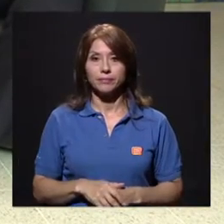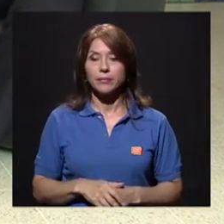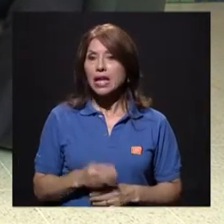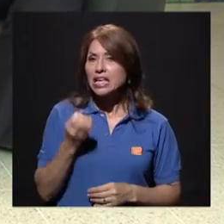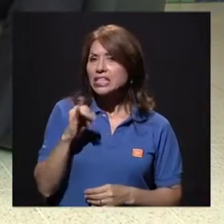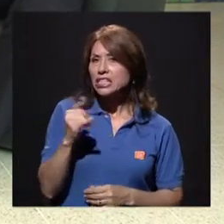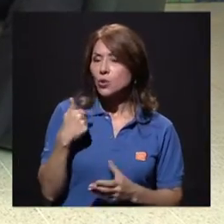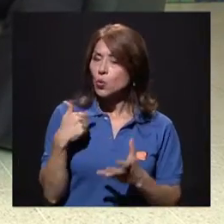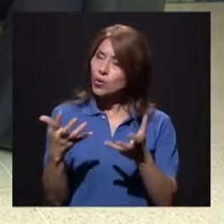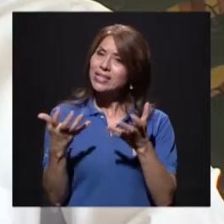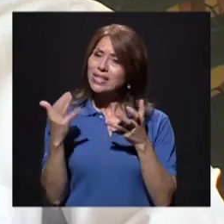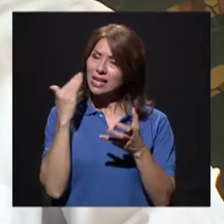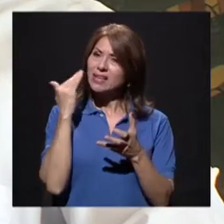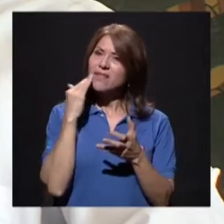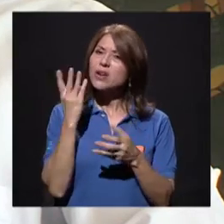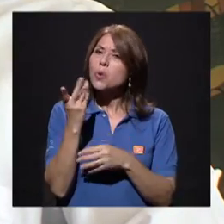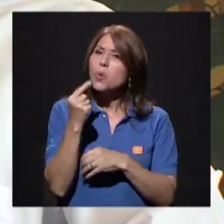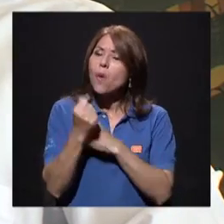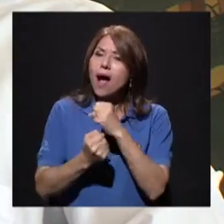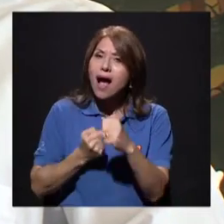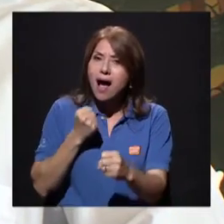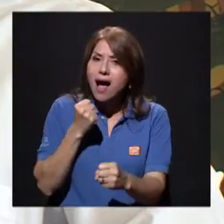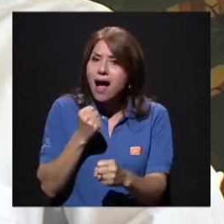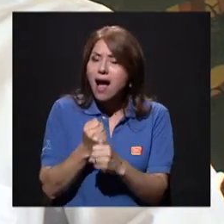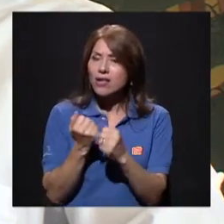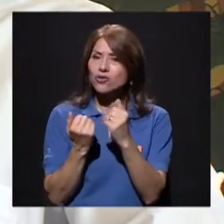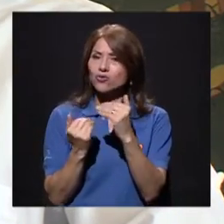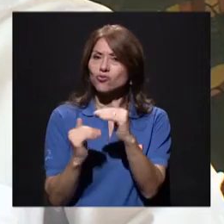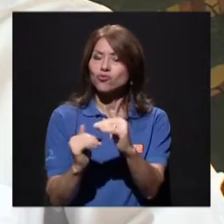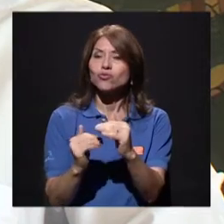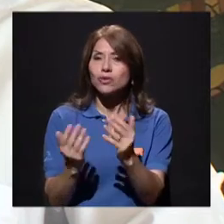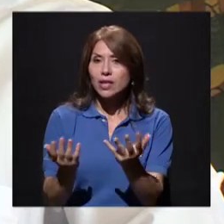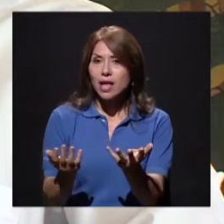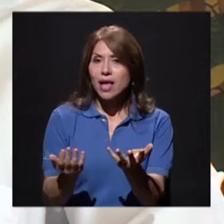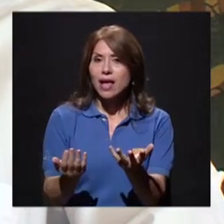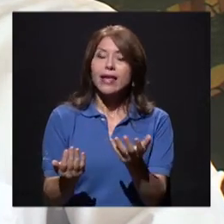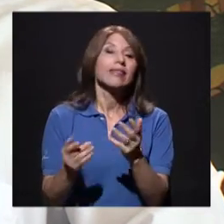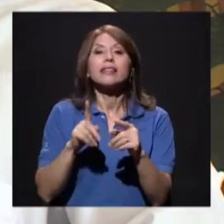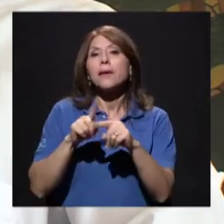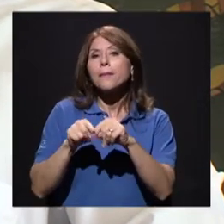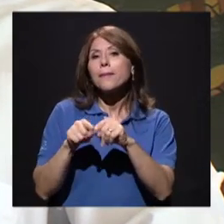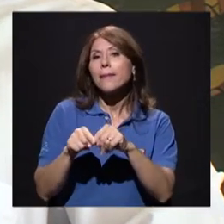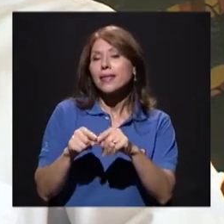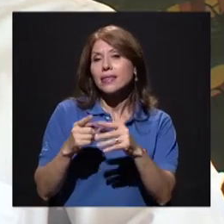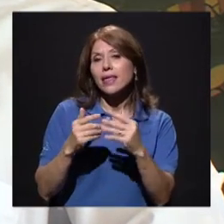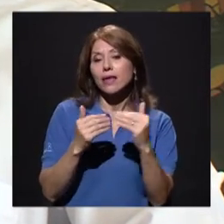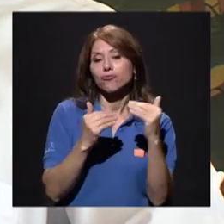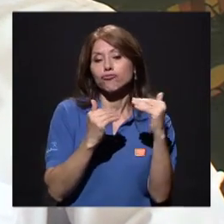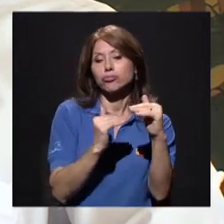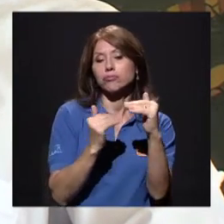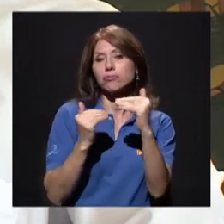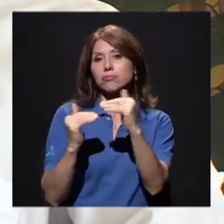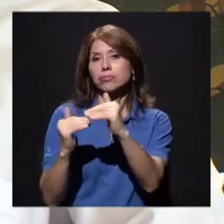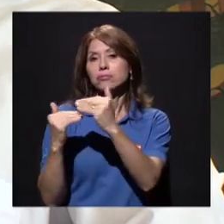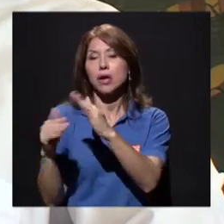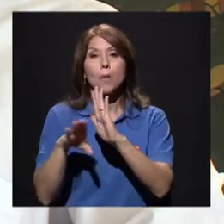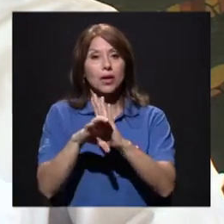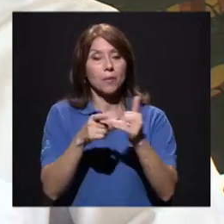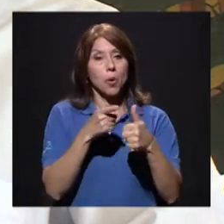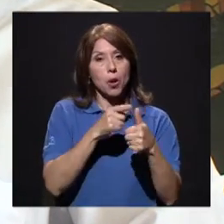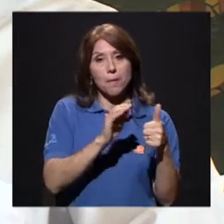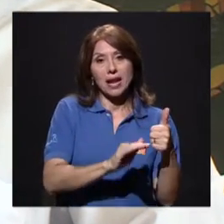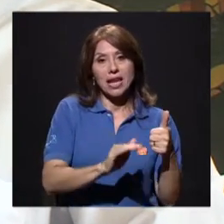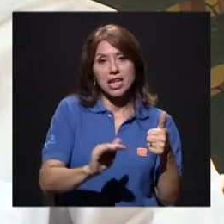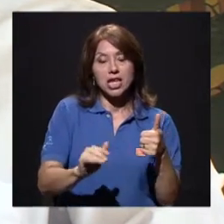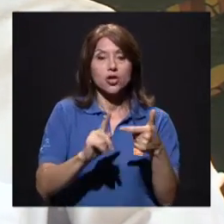términos de edad, si existen algunas disposiciones generales por rangos de edad, es decir, para niños